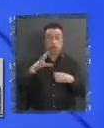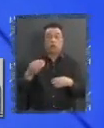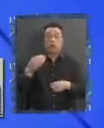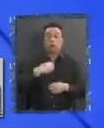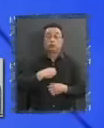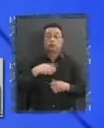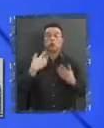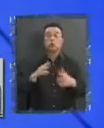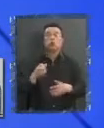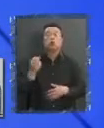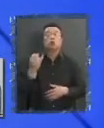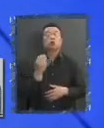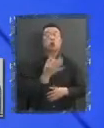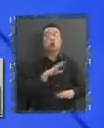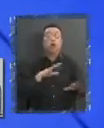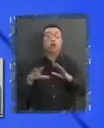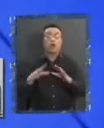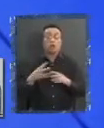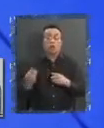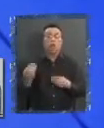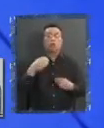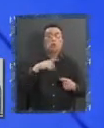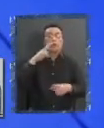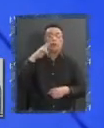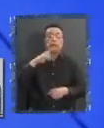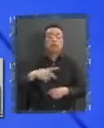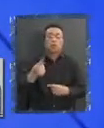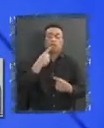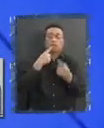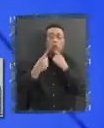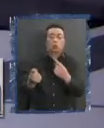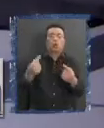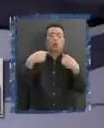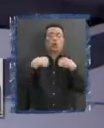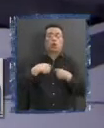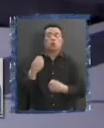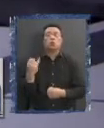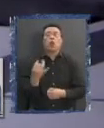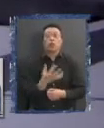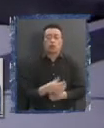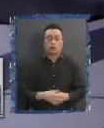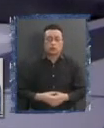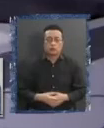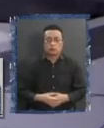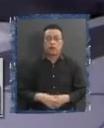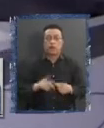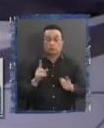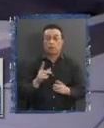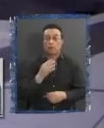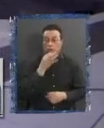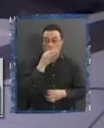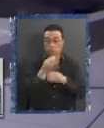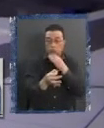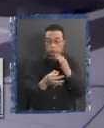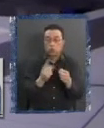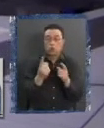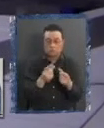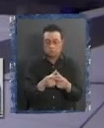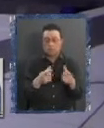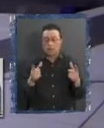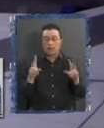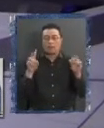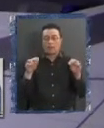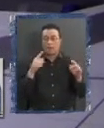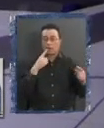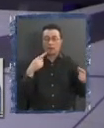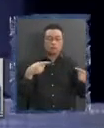cosas se han instalado sin consultarnos a nosotros? Yo quisiera una cosa que un poquito más amplia que el tema de discusión del